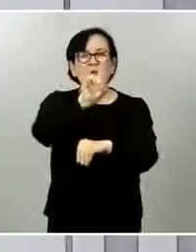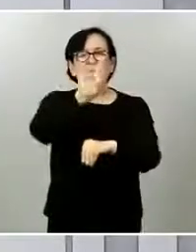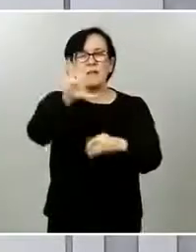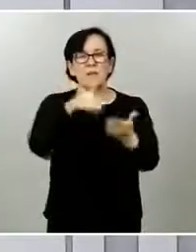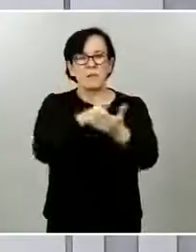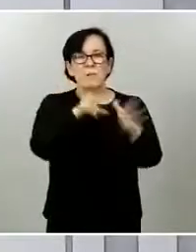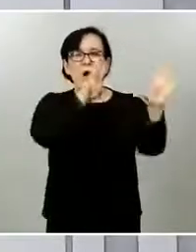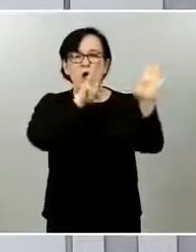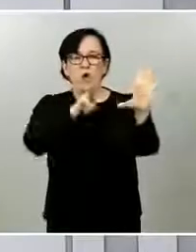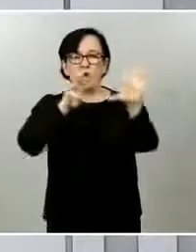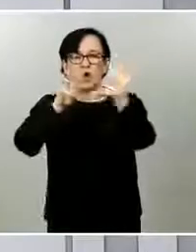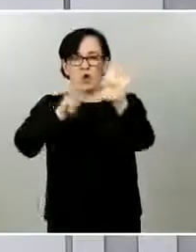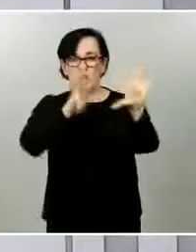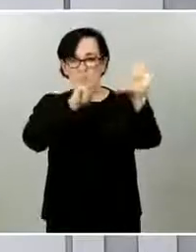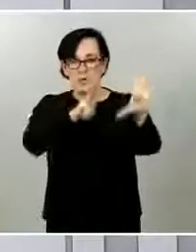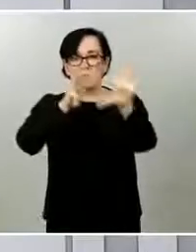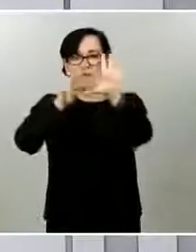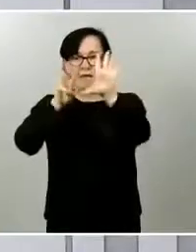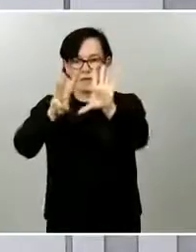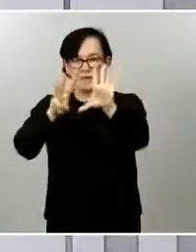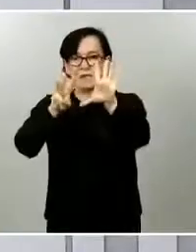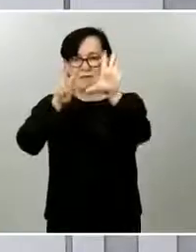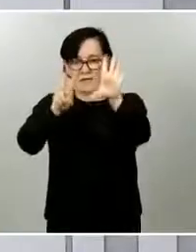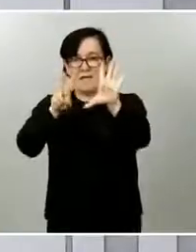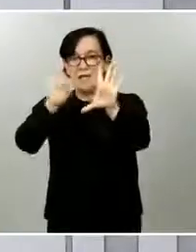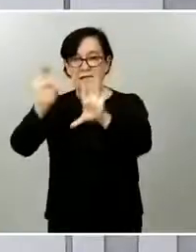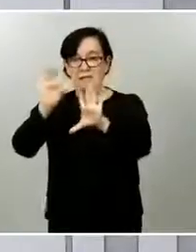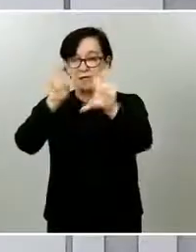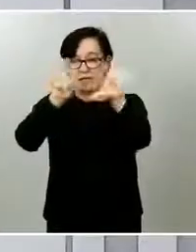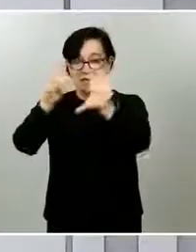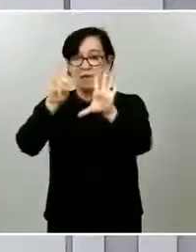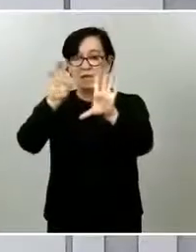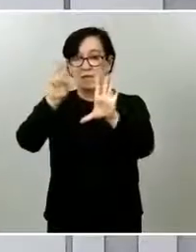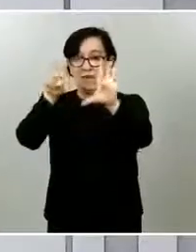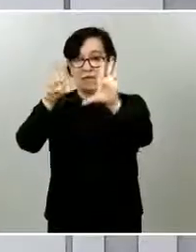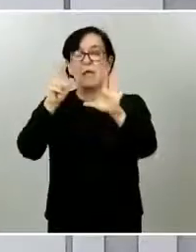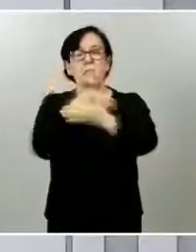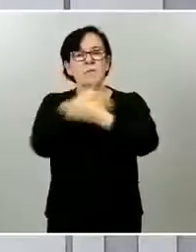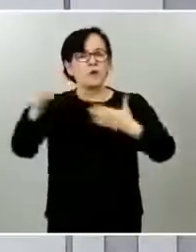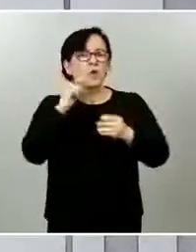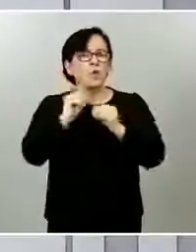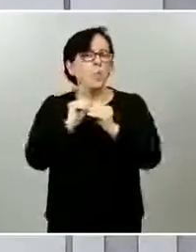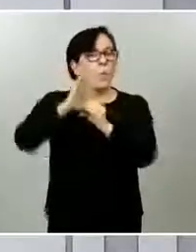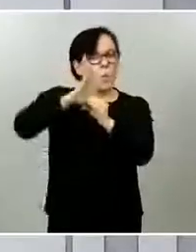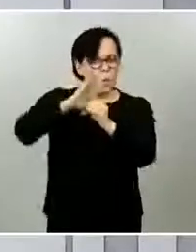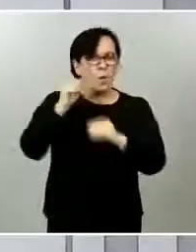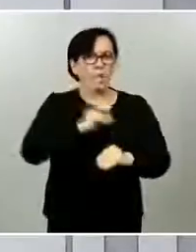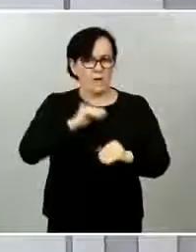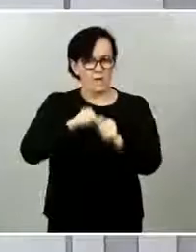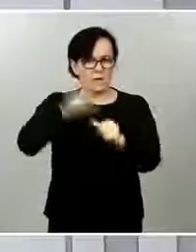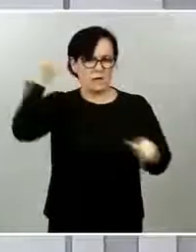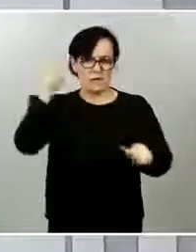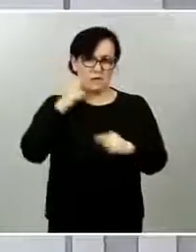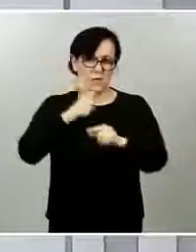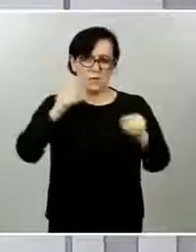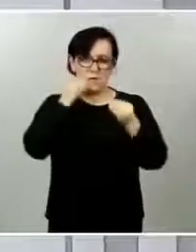hemos puesto de manifiesto en la reunión, este año las comunidades van a recibir del modelo de financiación 115